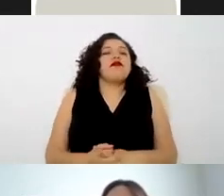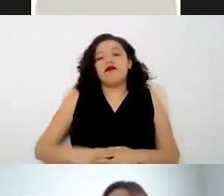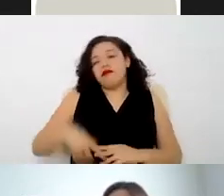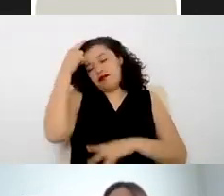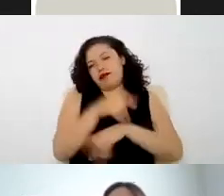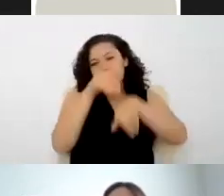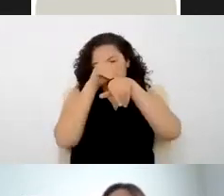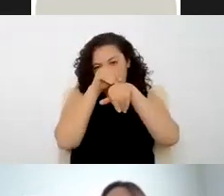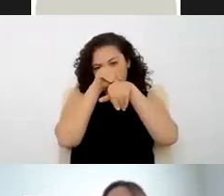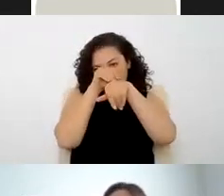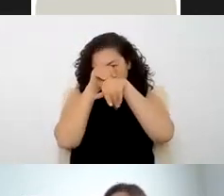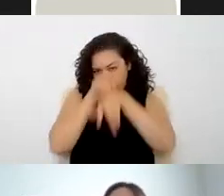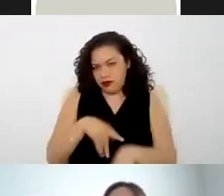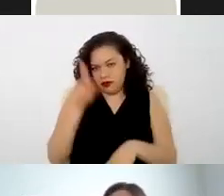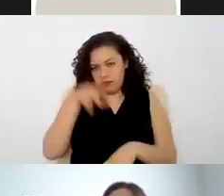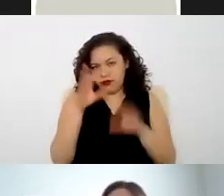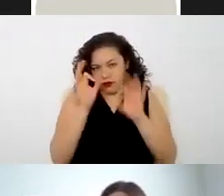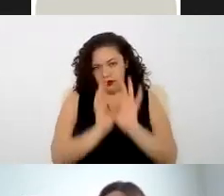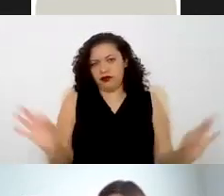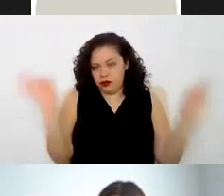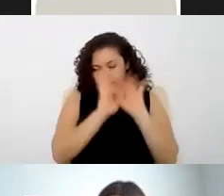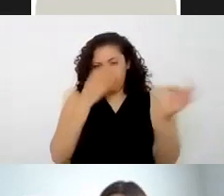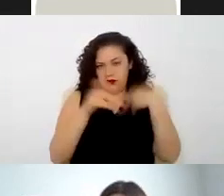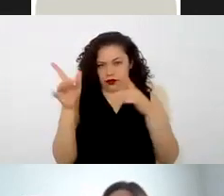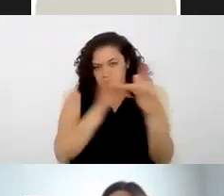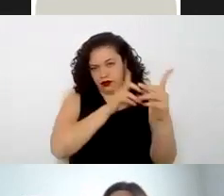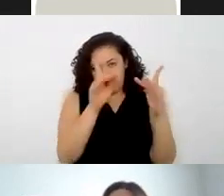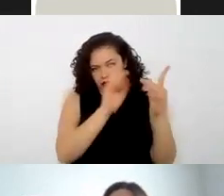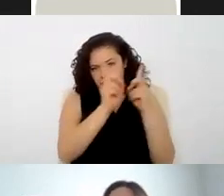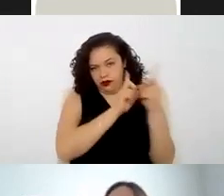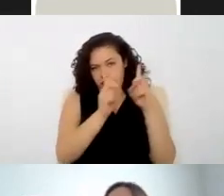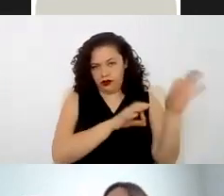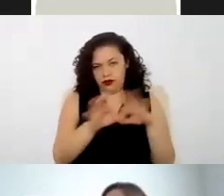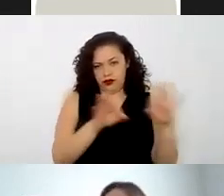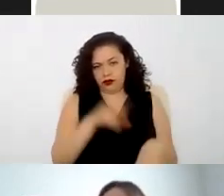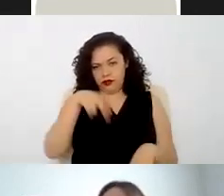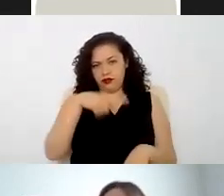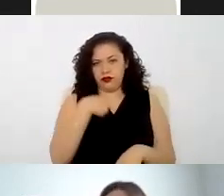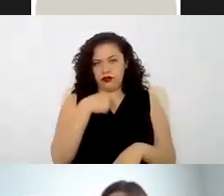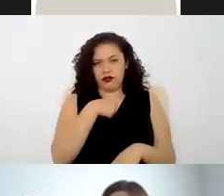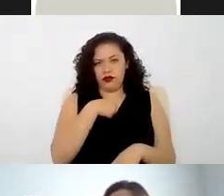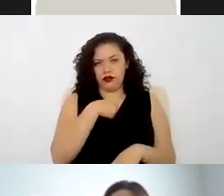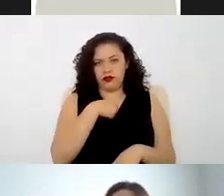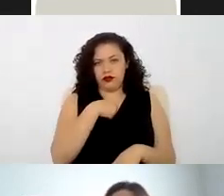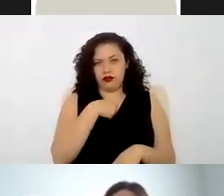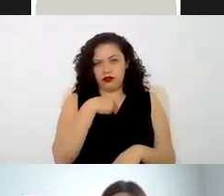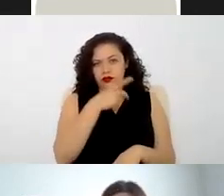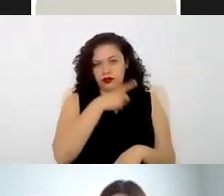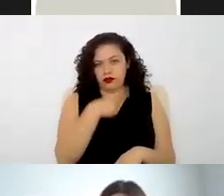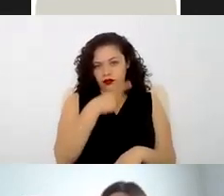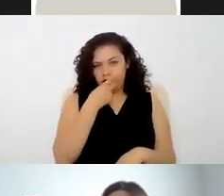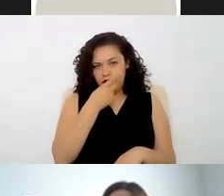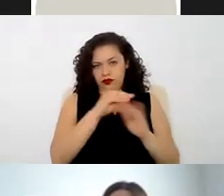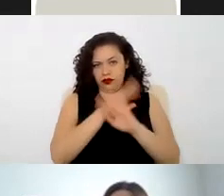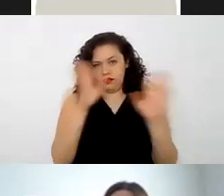importante y muy característico de todas las relaciones laborales en este punto me gustaría ser muy enfática y que quede muy claro